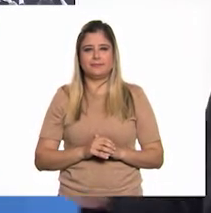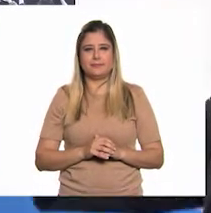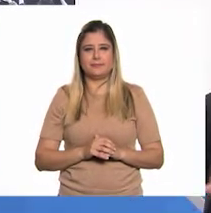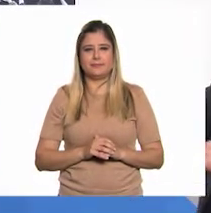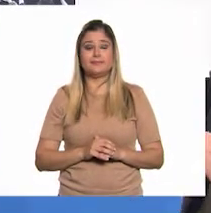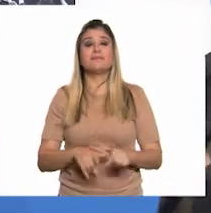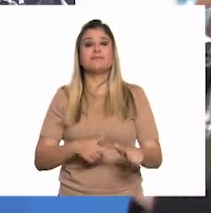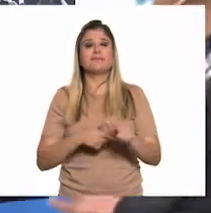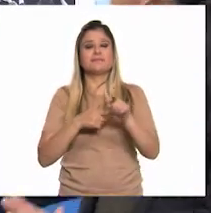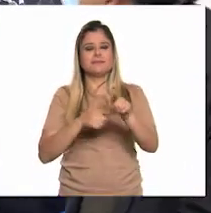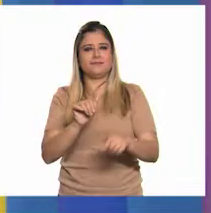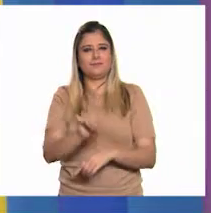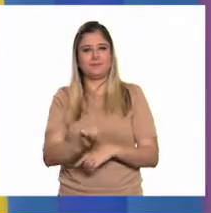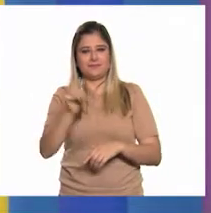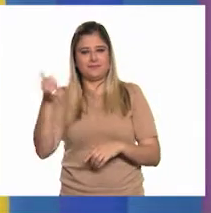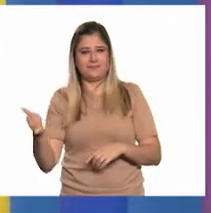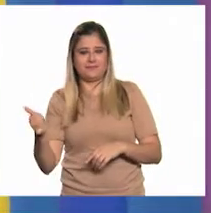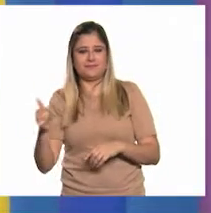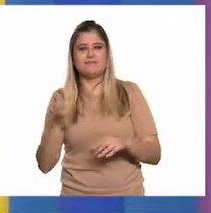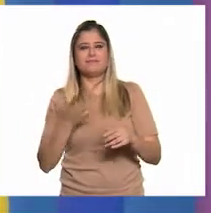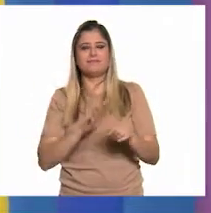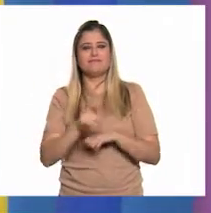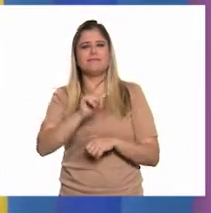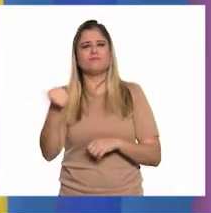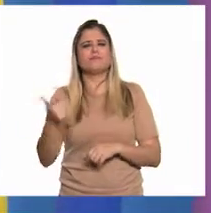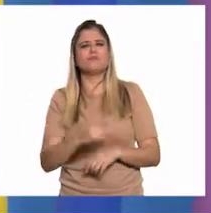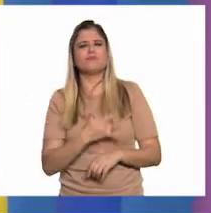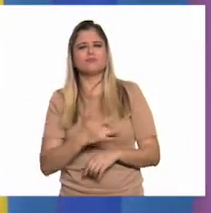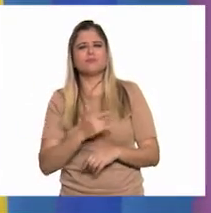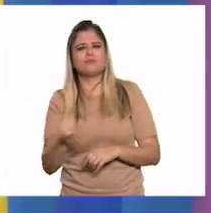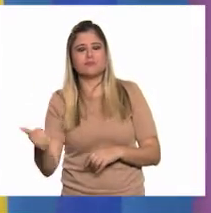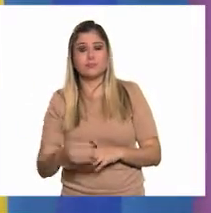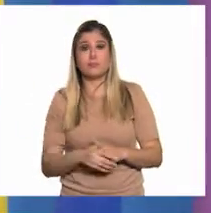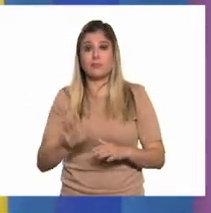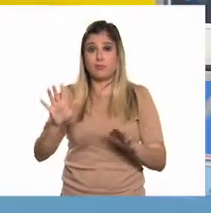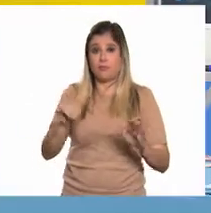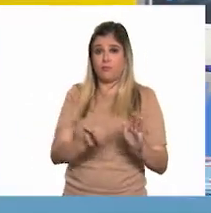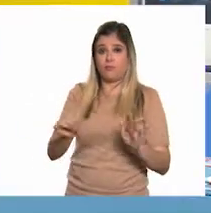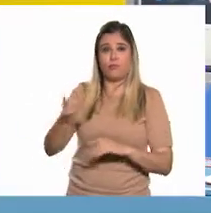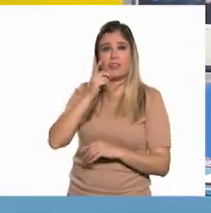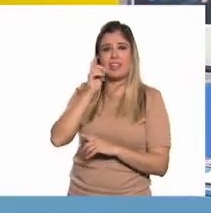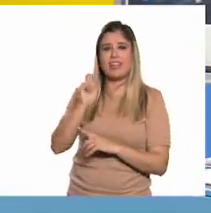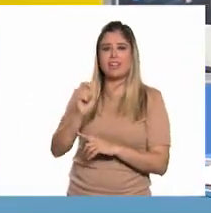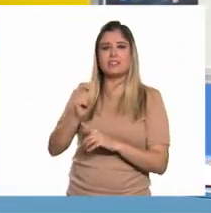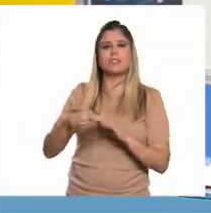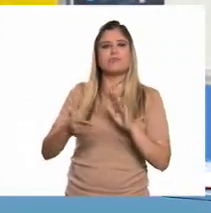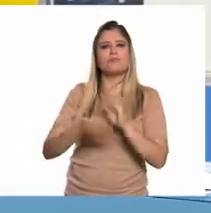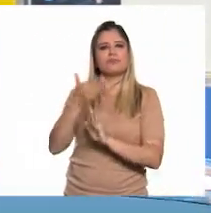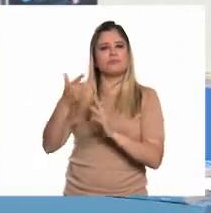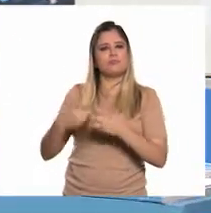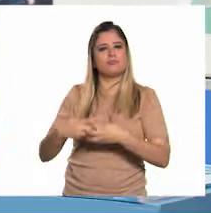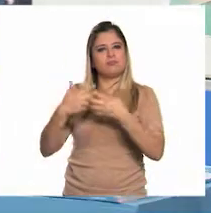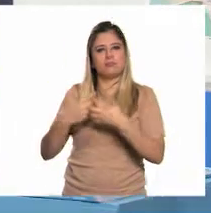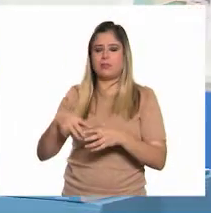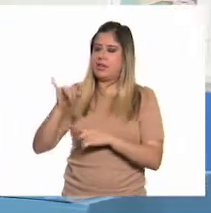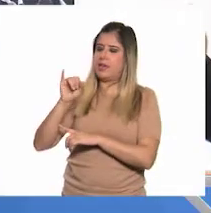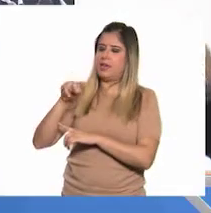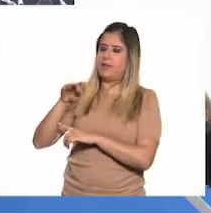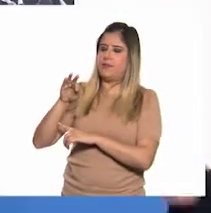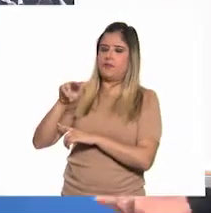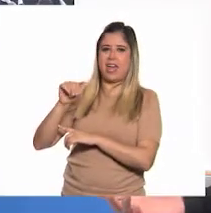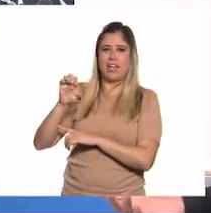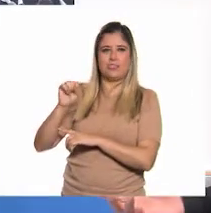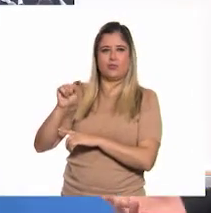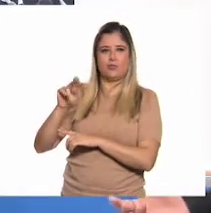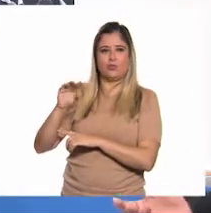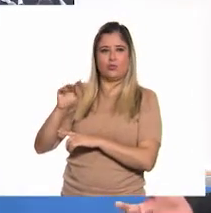Y seguimos con las siguientes. ¿Qué te parece? En la siguiente, ¿qué dice, Larisa? La siguiente dice infraestructura. Perfecto. Y sería, quedaría perfecto